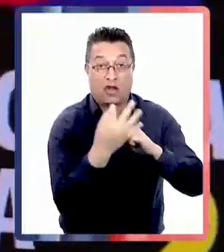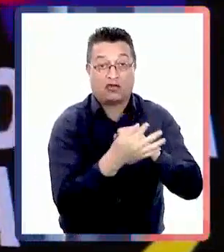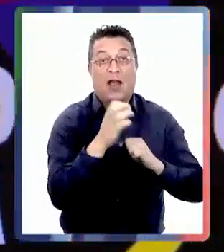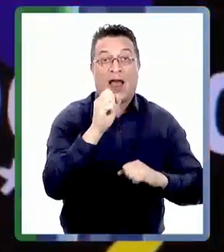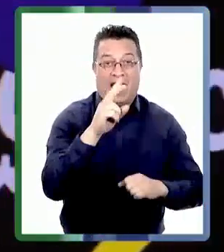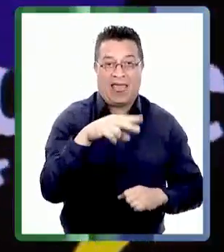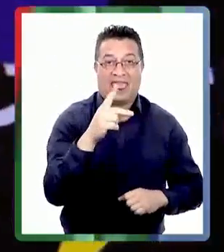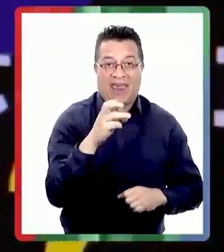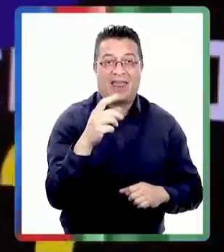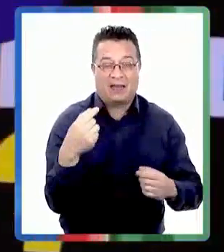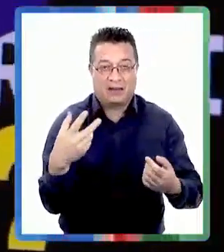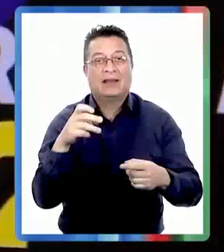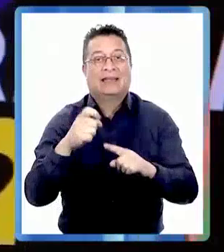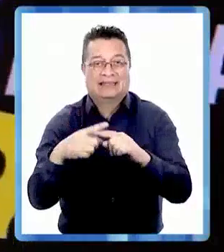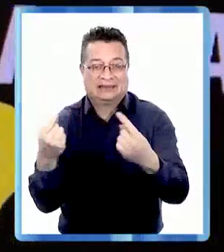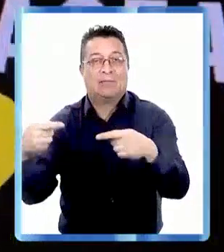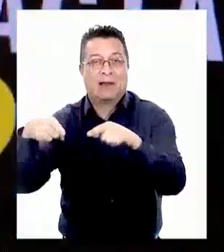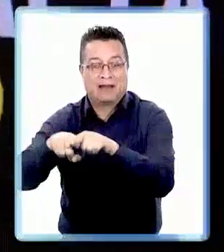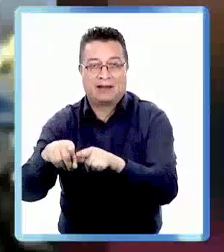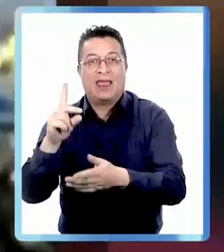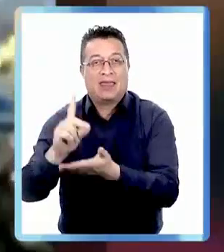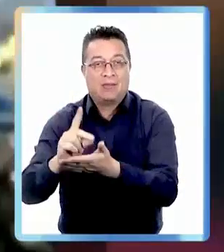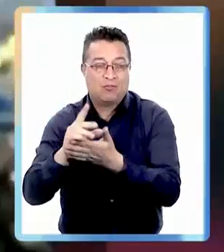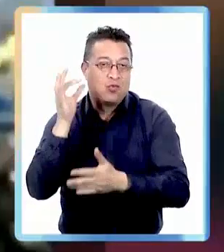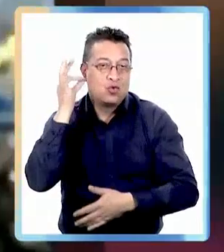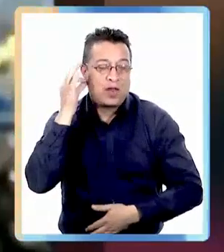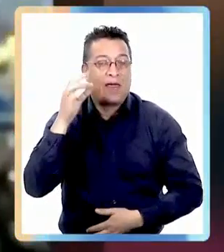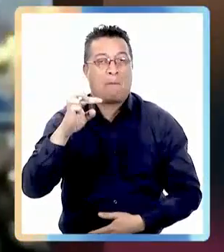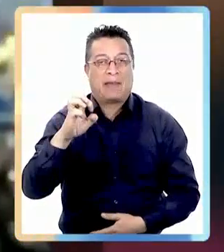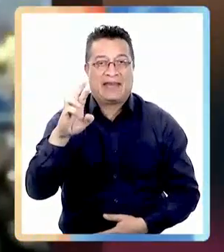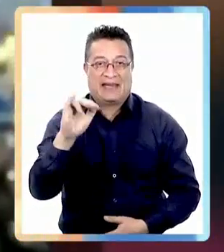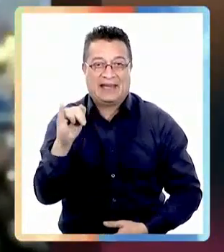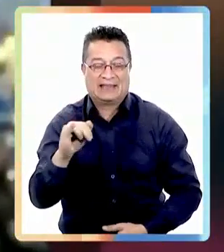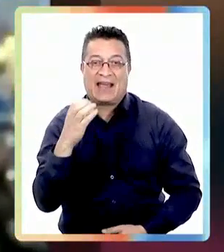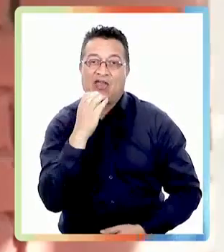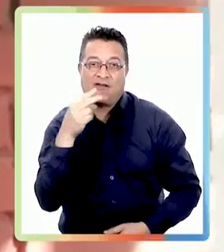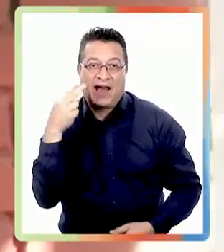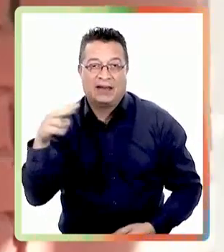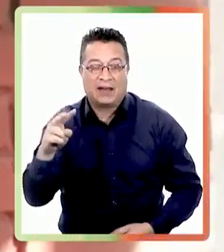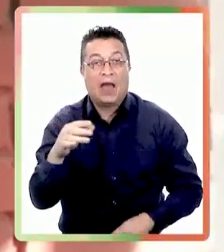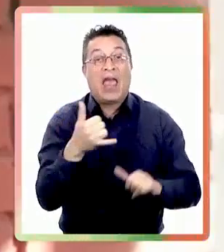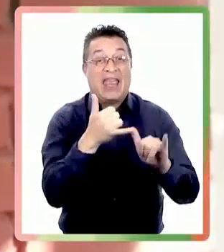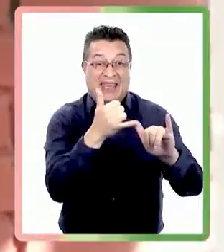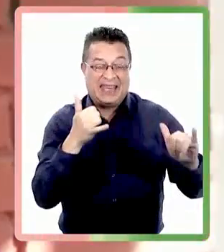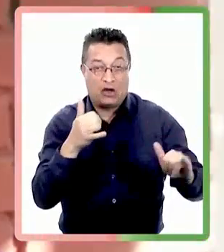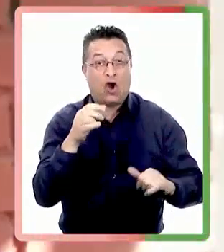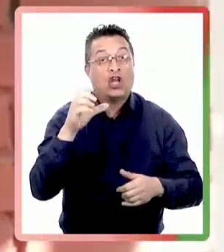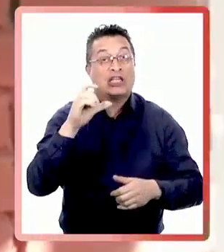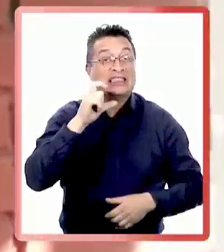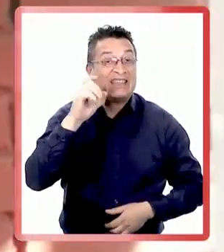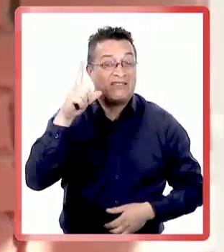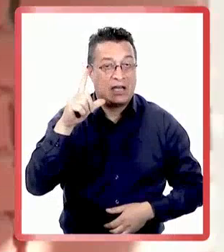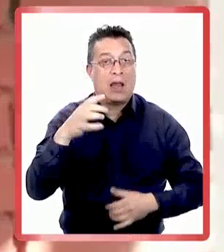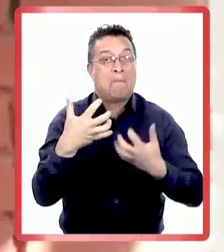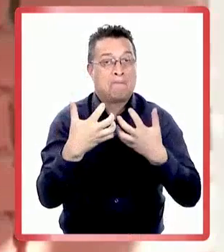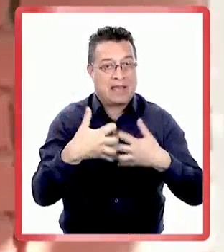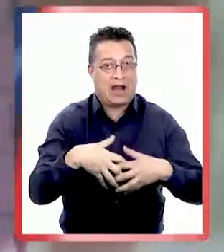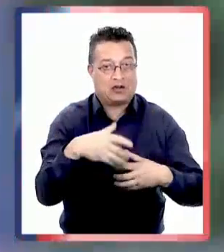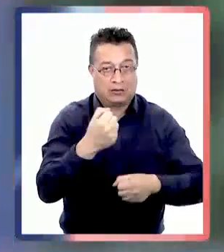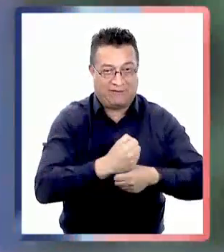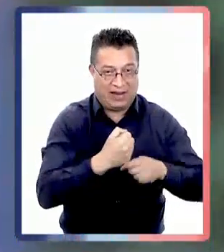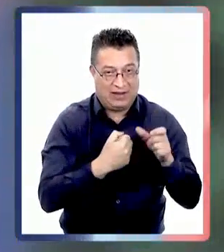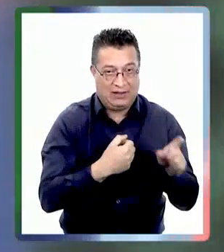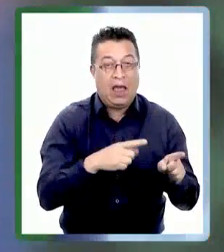Daniel Andrade era pareja de la diputada por Antofagasta, Catalina Pérez. Es ingeniero civil mecánico de profesión,